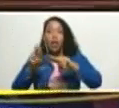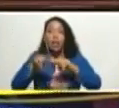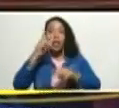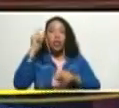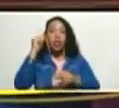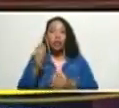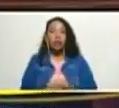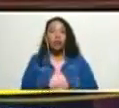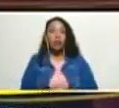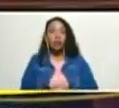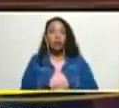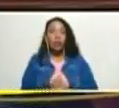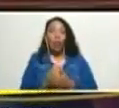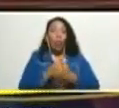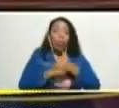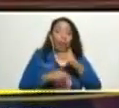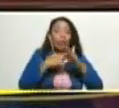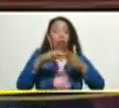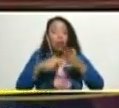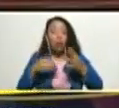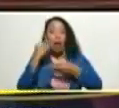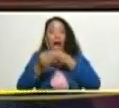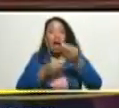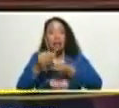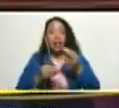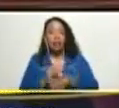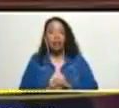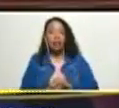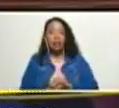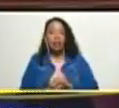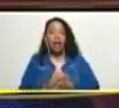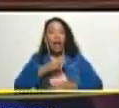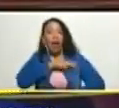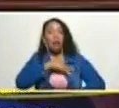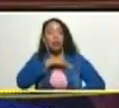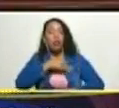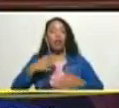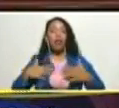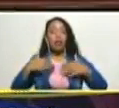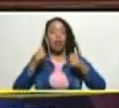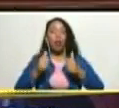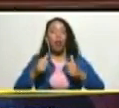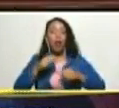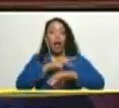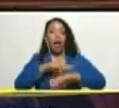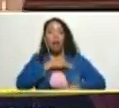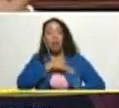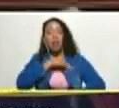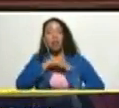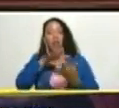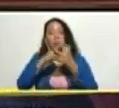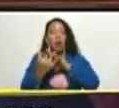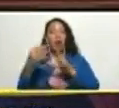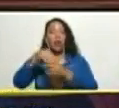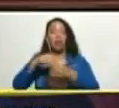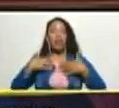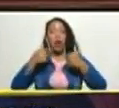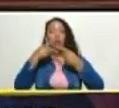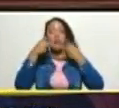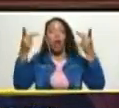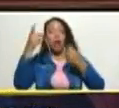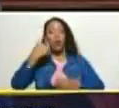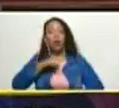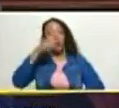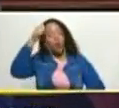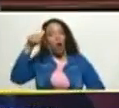niñas pariendo recursos para garantizar las misiones de salud la misión barrio adentro y la salud pública de nuestro pueblo